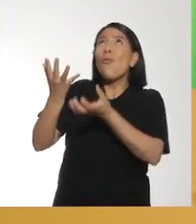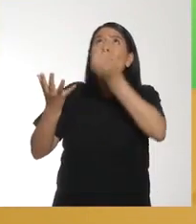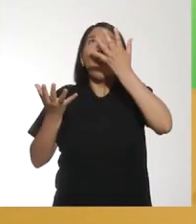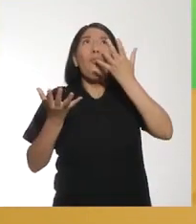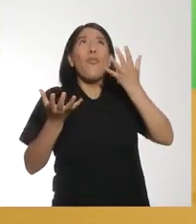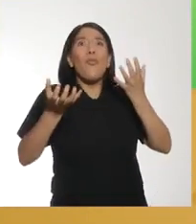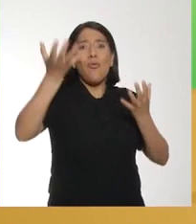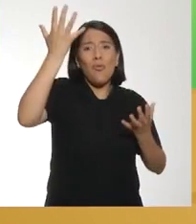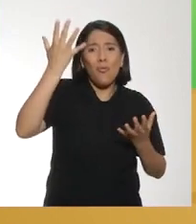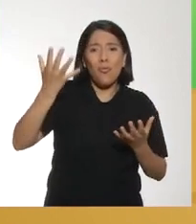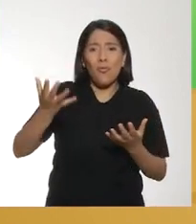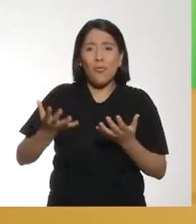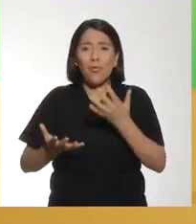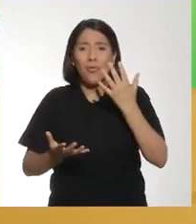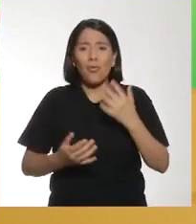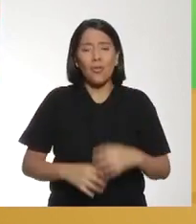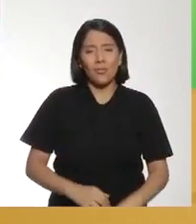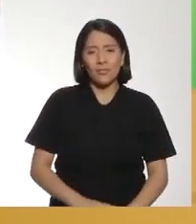¡Viva!